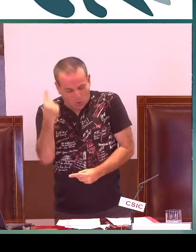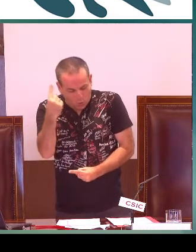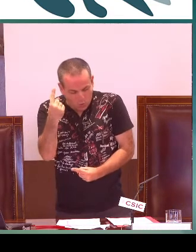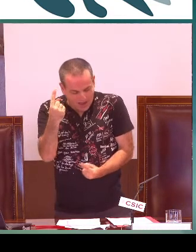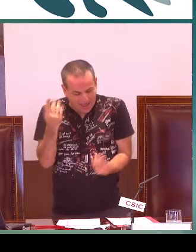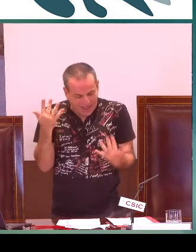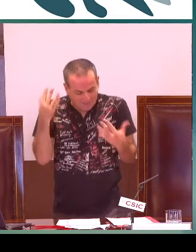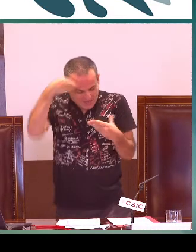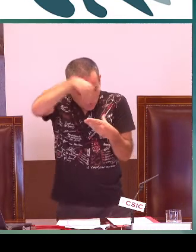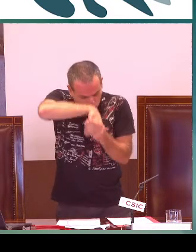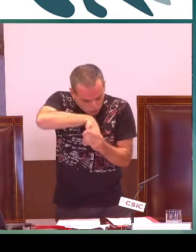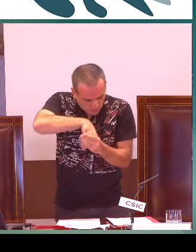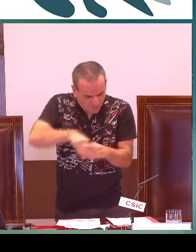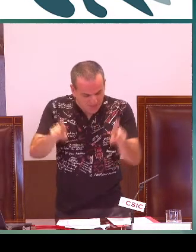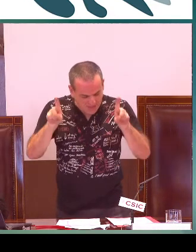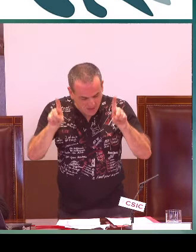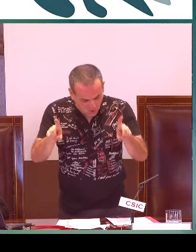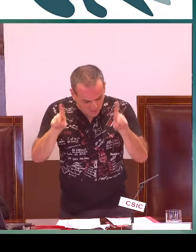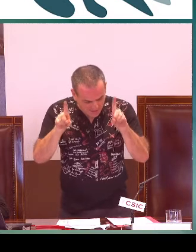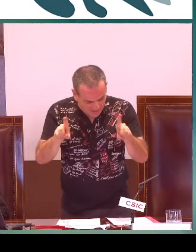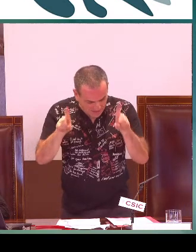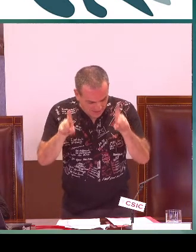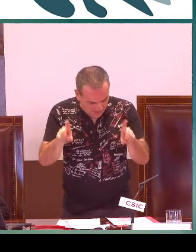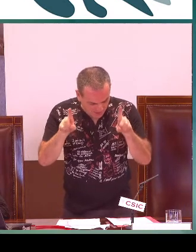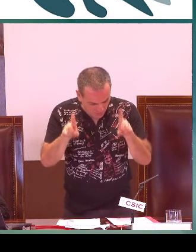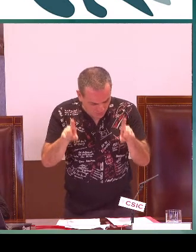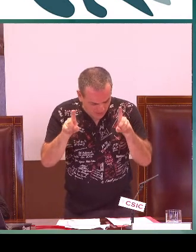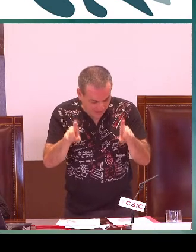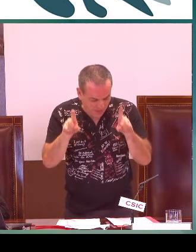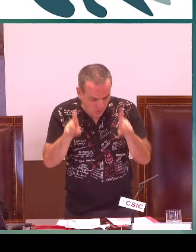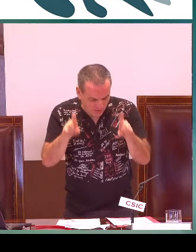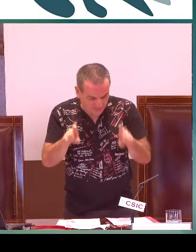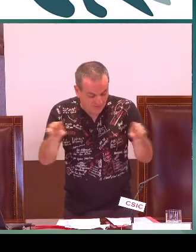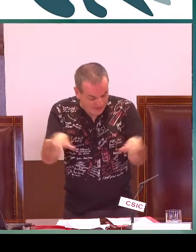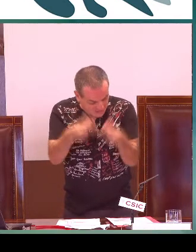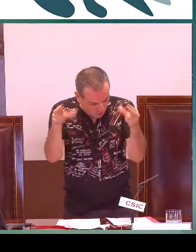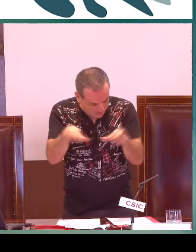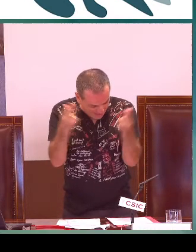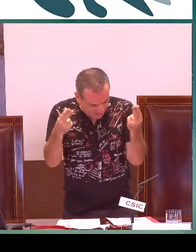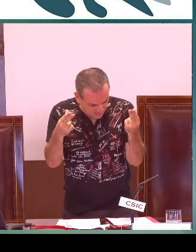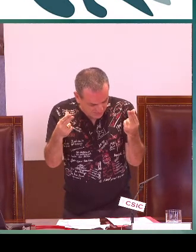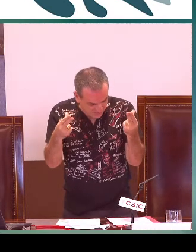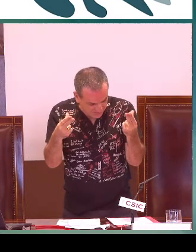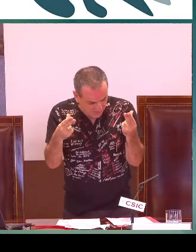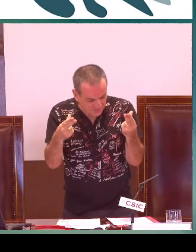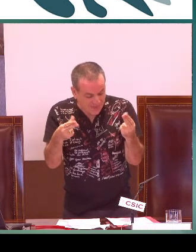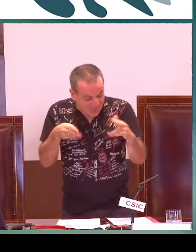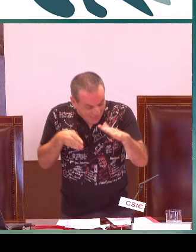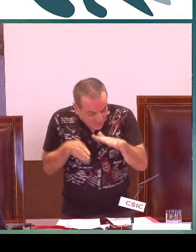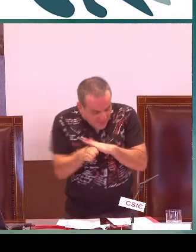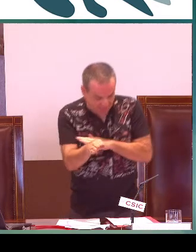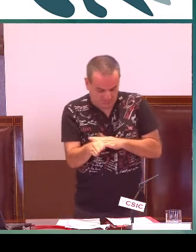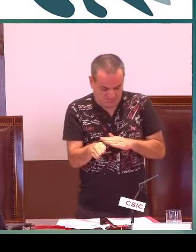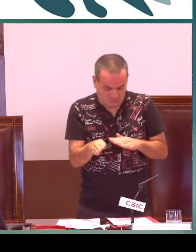También dar un... posibilitar la inclusión del docente o la inclusión educativa